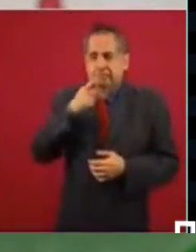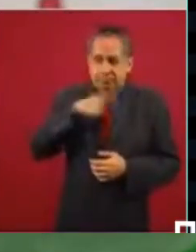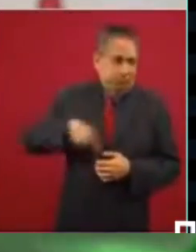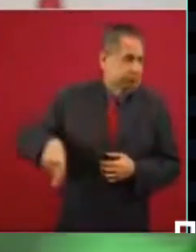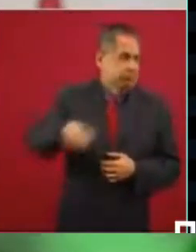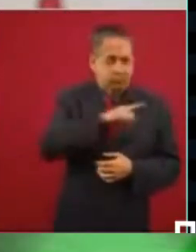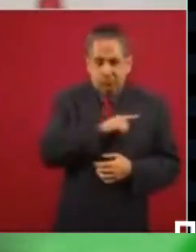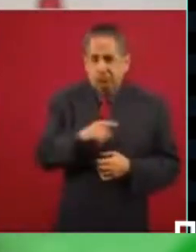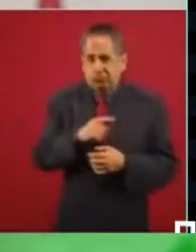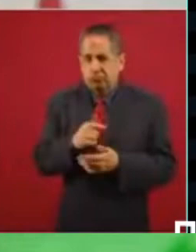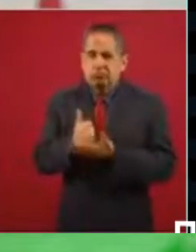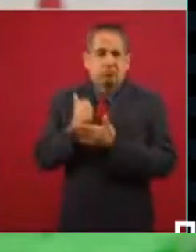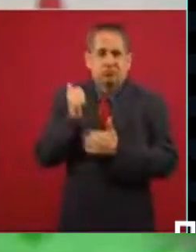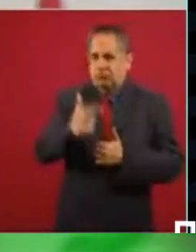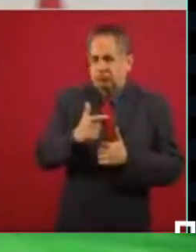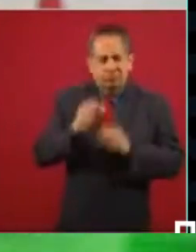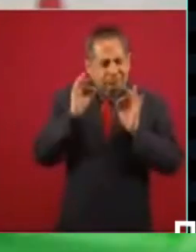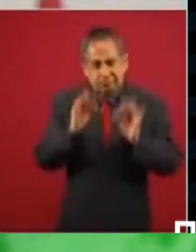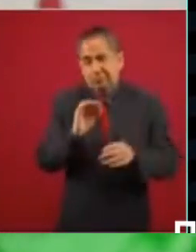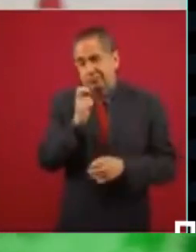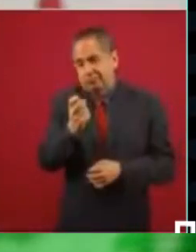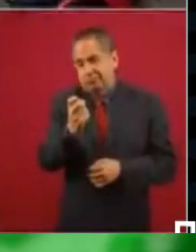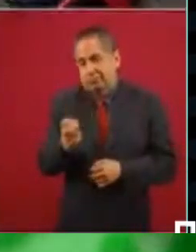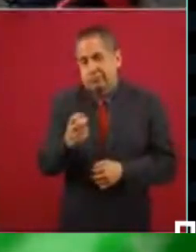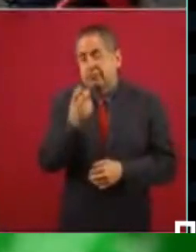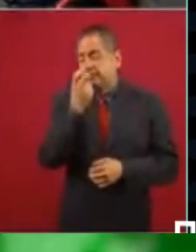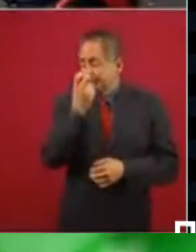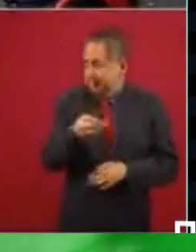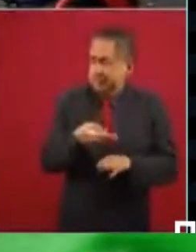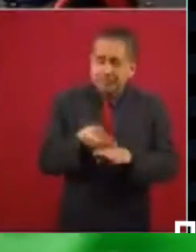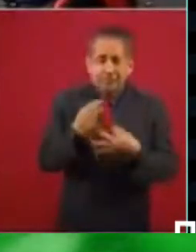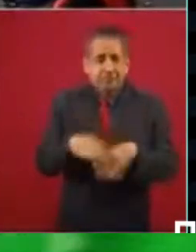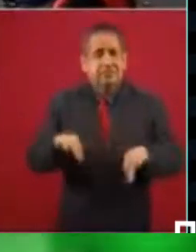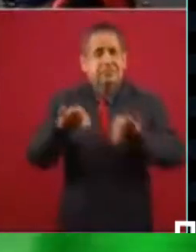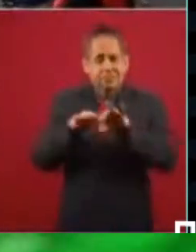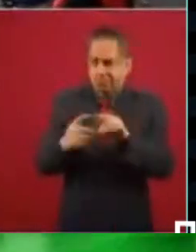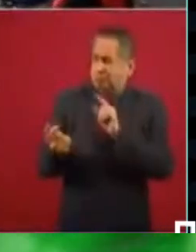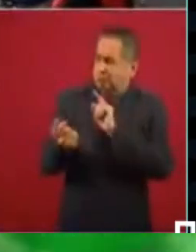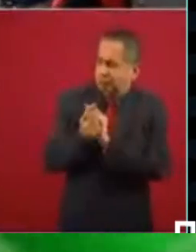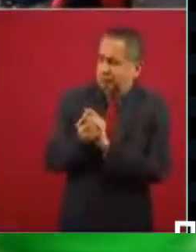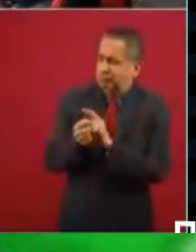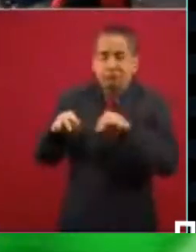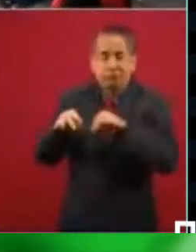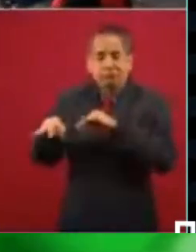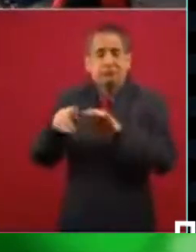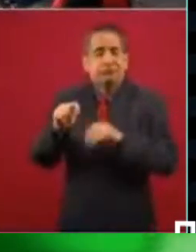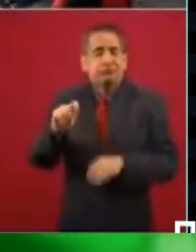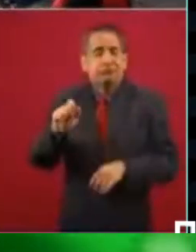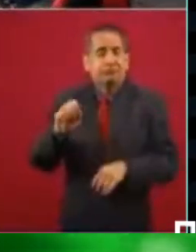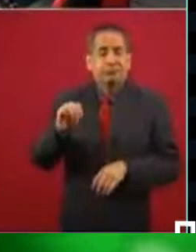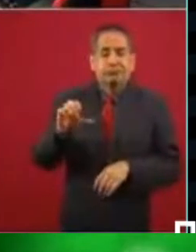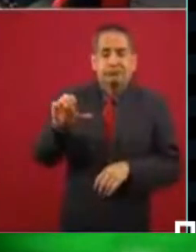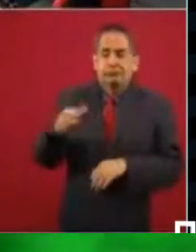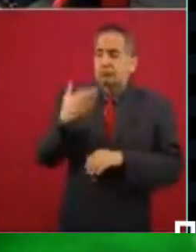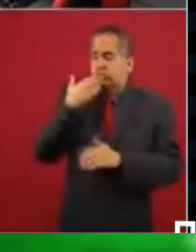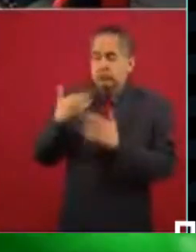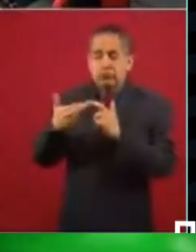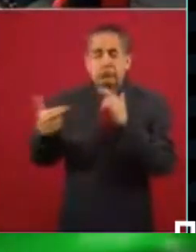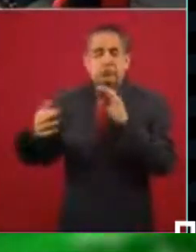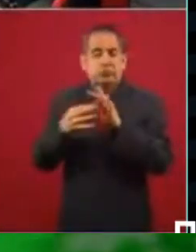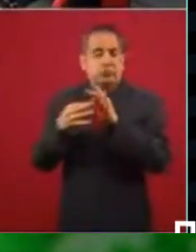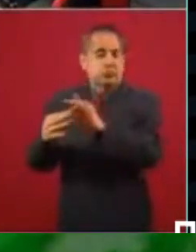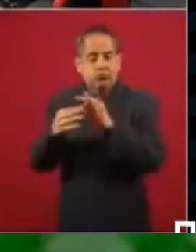indirecta. Es muy importante tener buenas